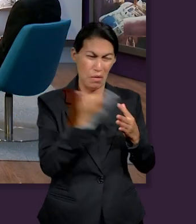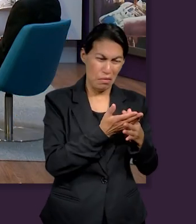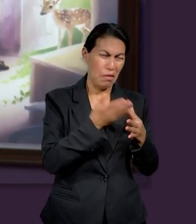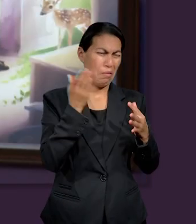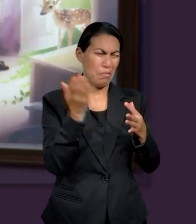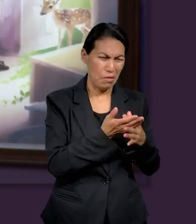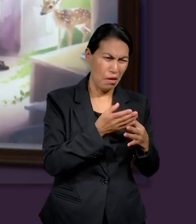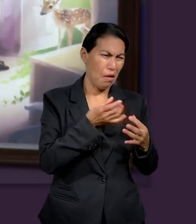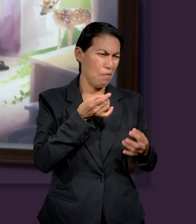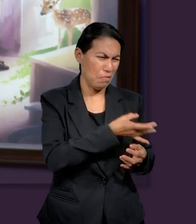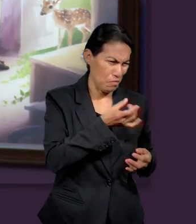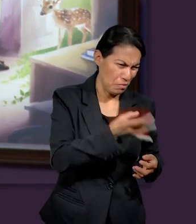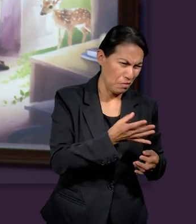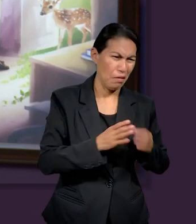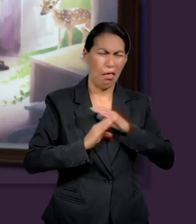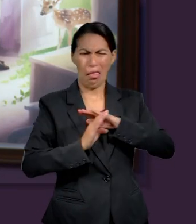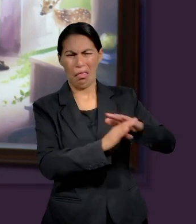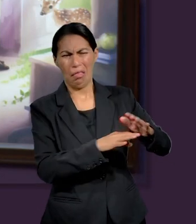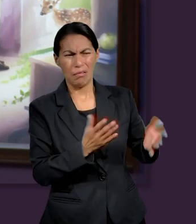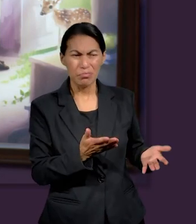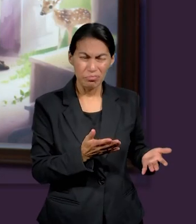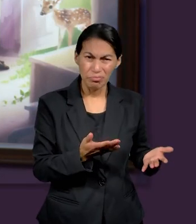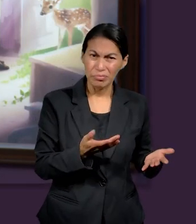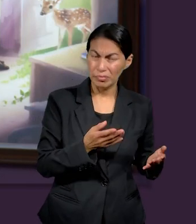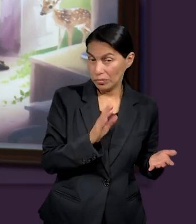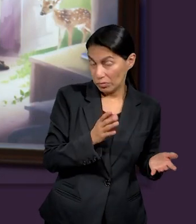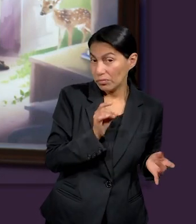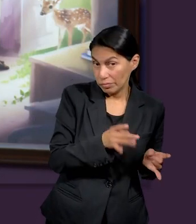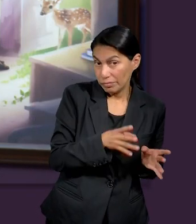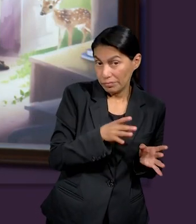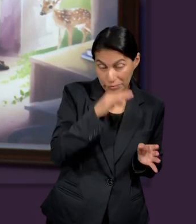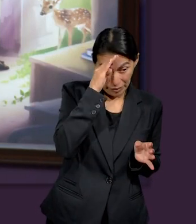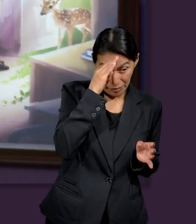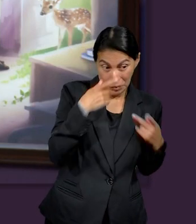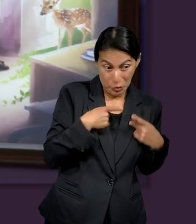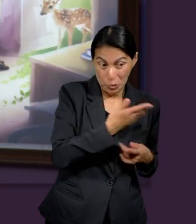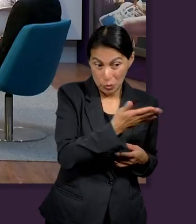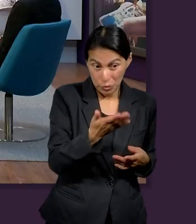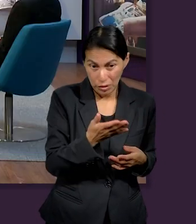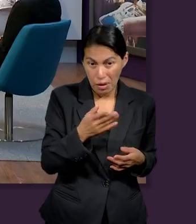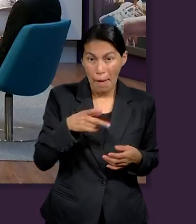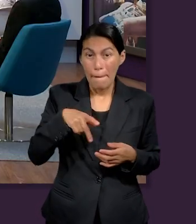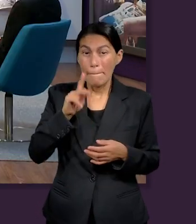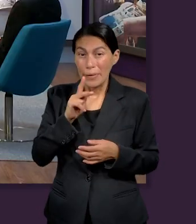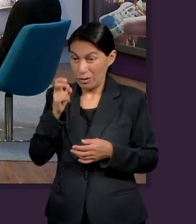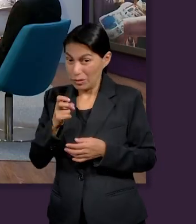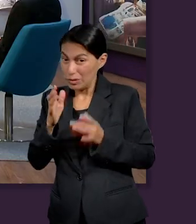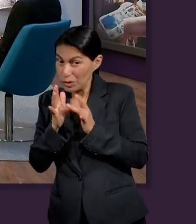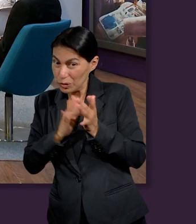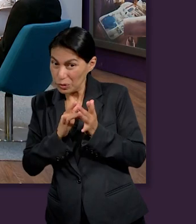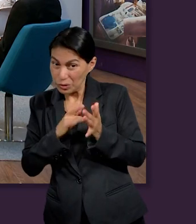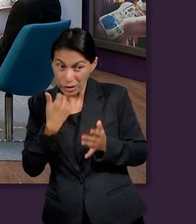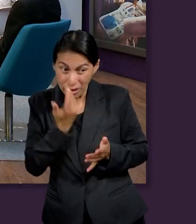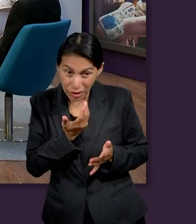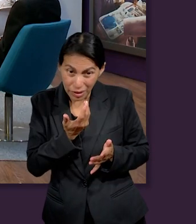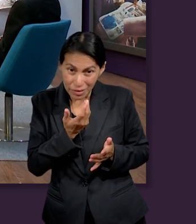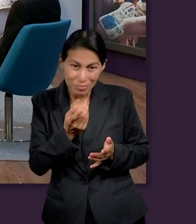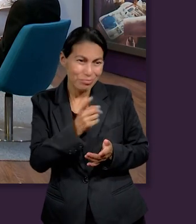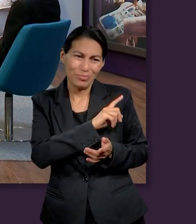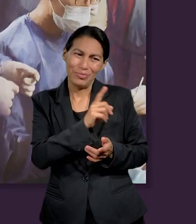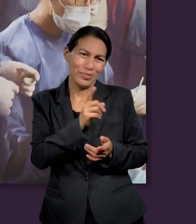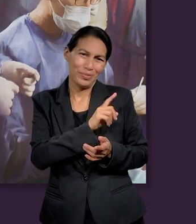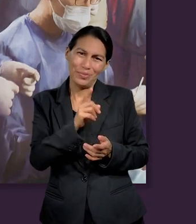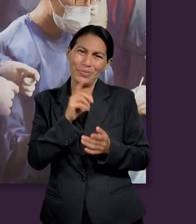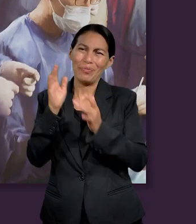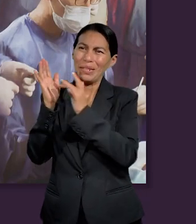romanos, como pensaría la mente humana, tal vez con matanza, con sangre, cosas así. Pero en realidad